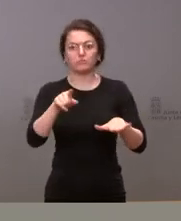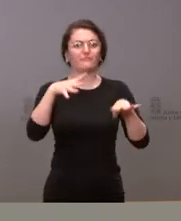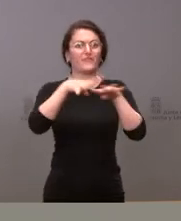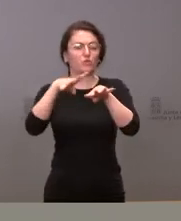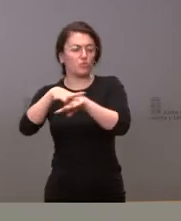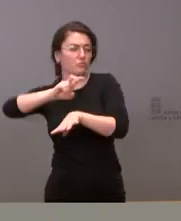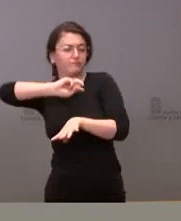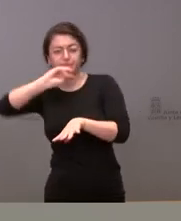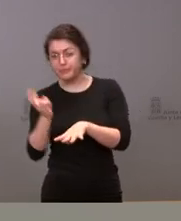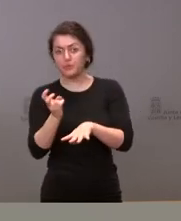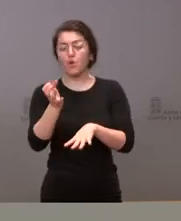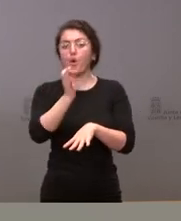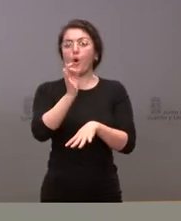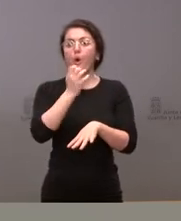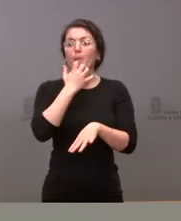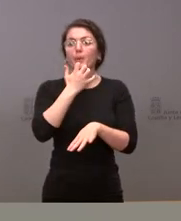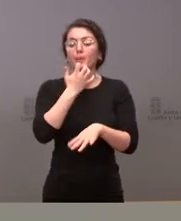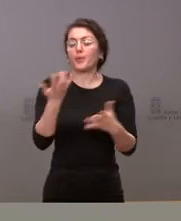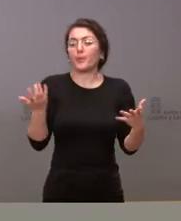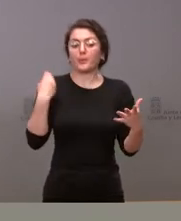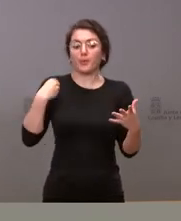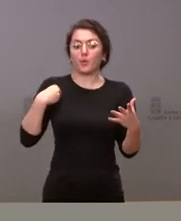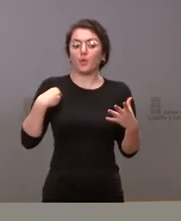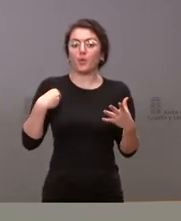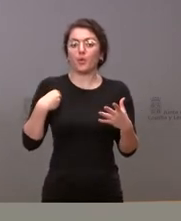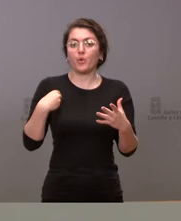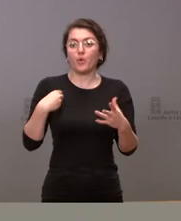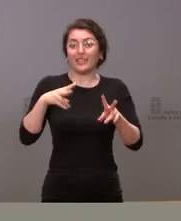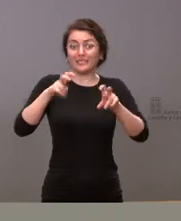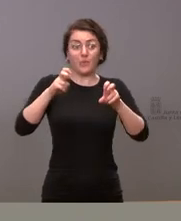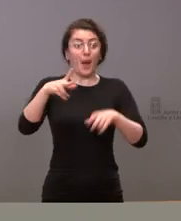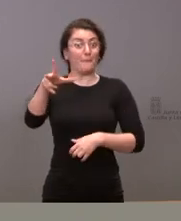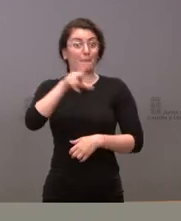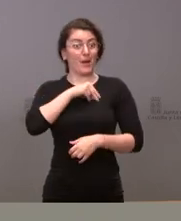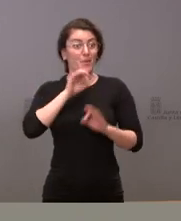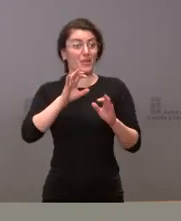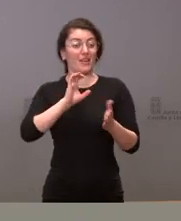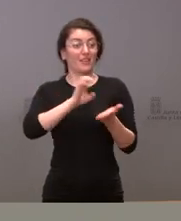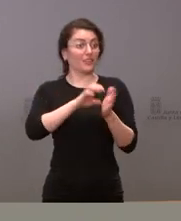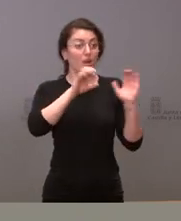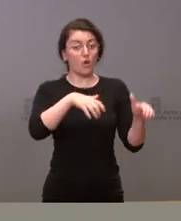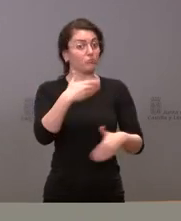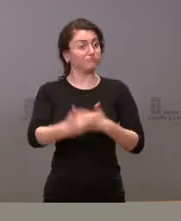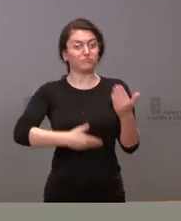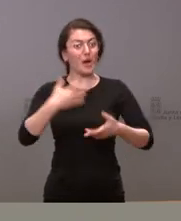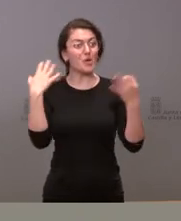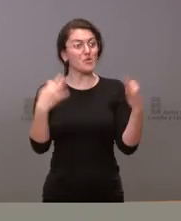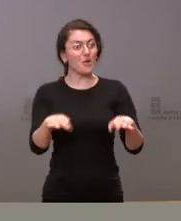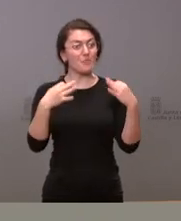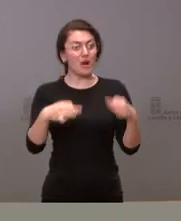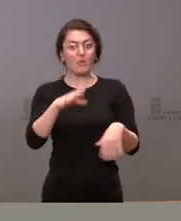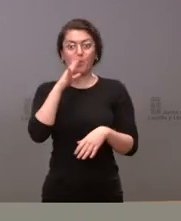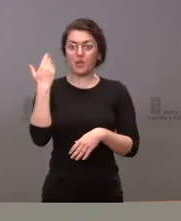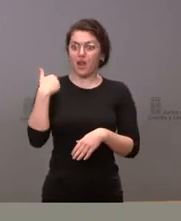o incluso el mero hecho de que se pueda celebrar con normalidad los premios de Castilla y León y hayamos tenido todas las tareas previas